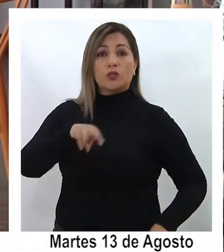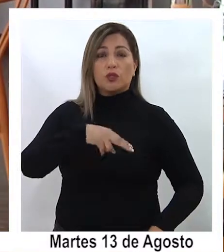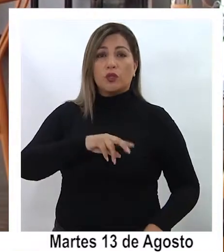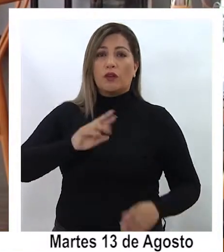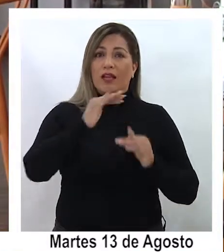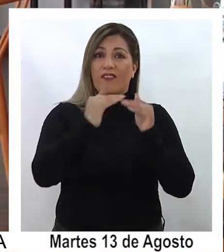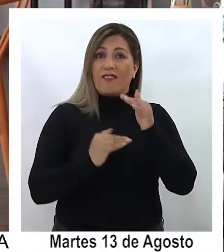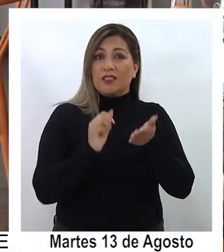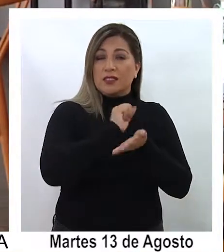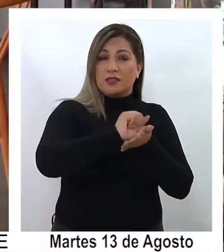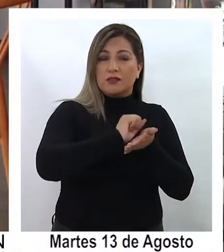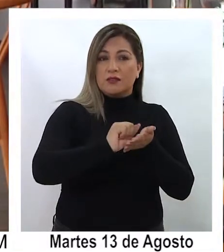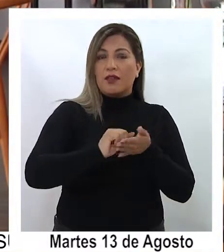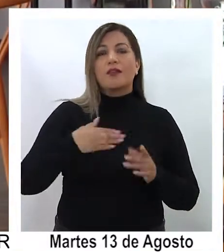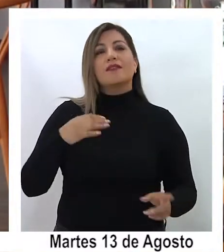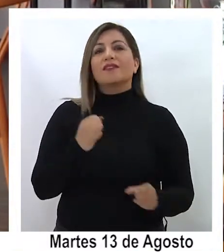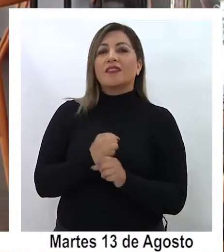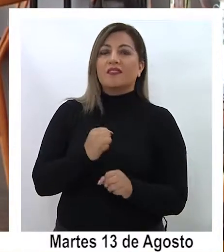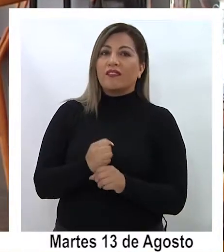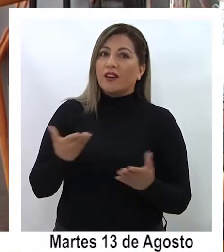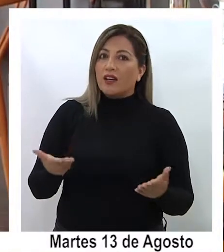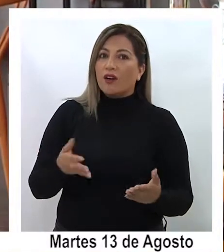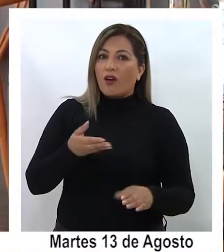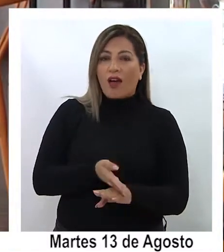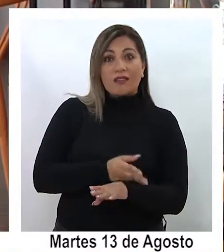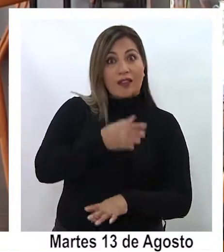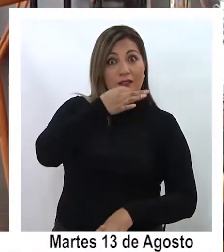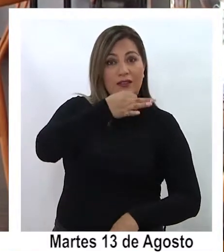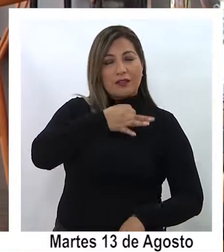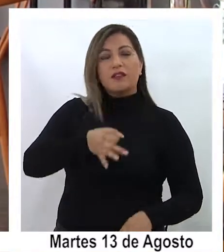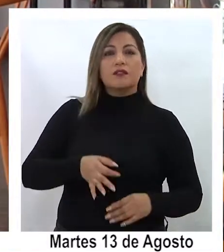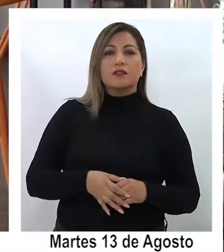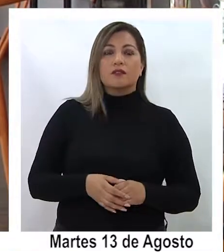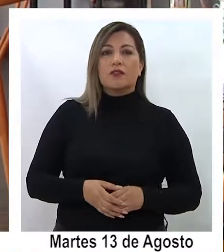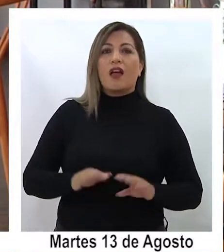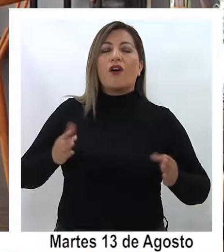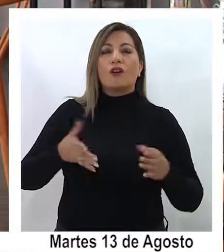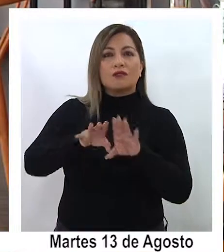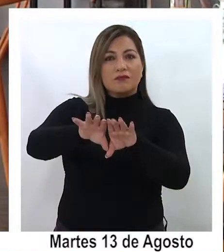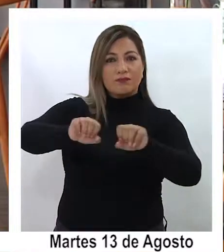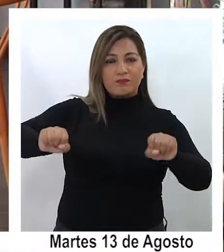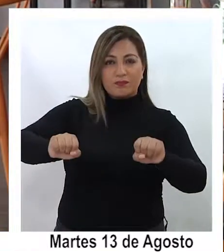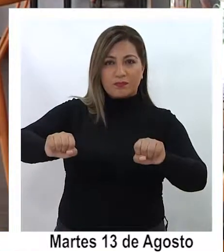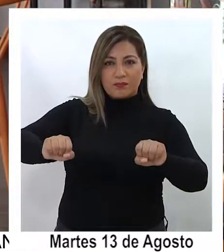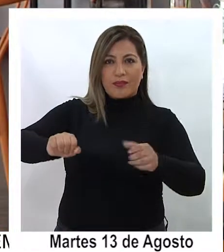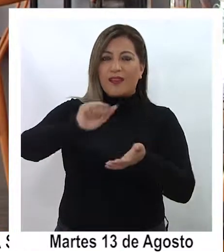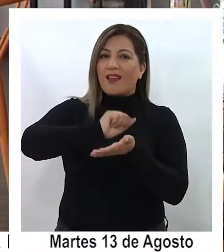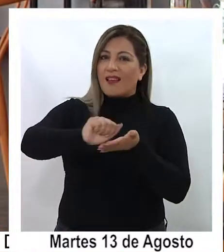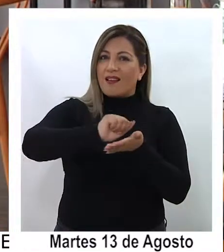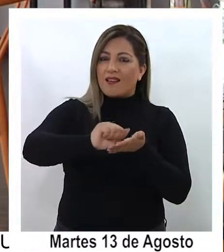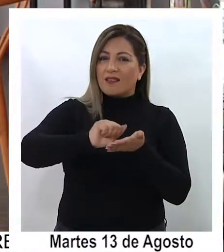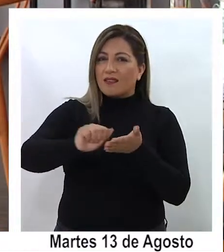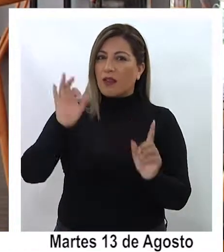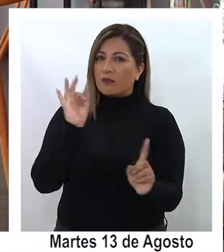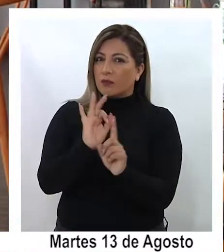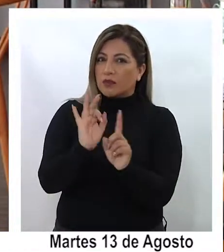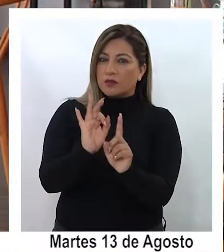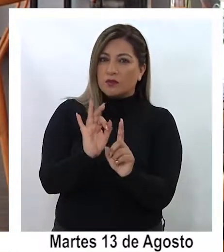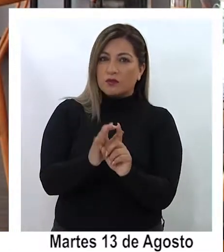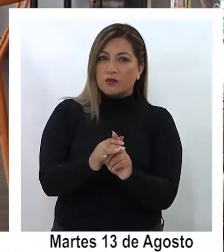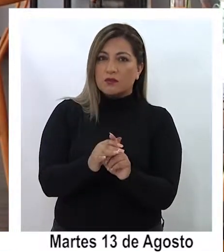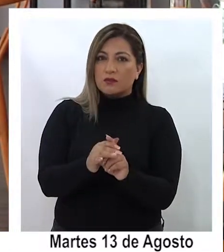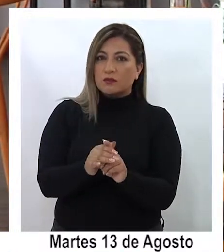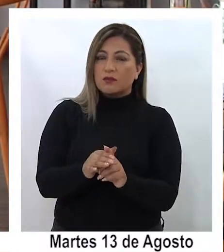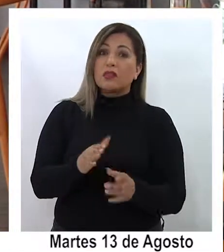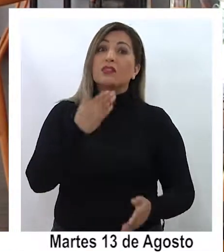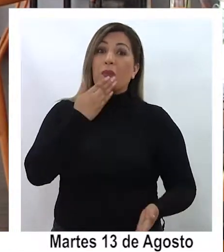además de esta misión como árida que yo le comentaba y que se concreta en estas agendas particulares como